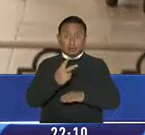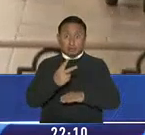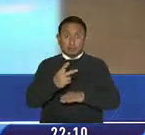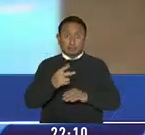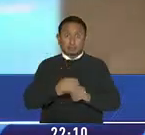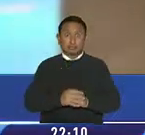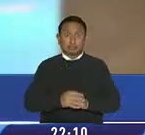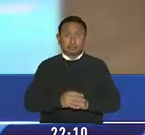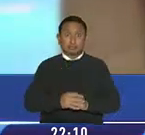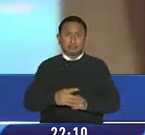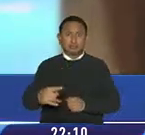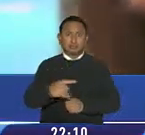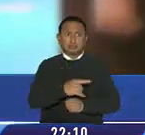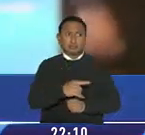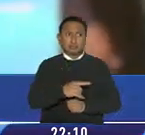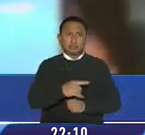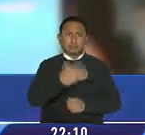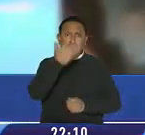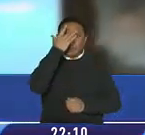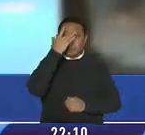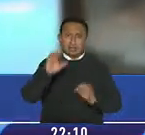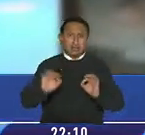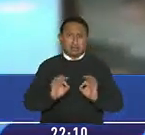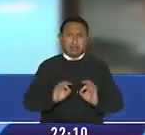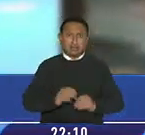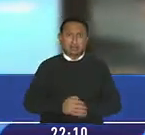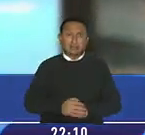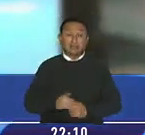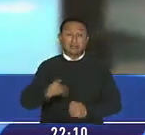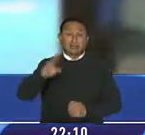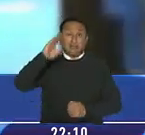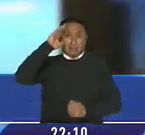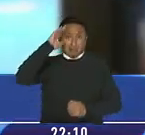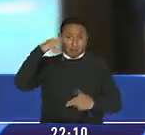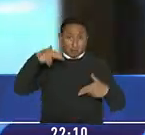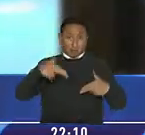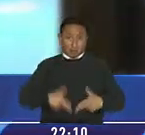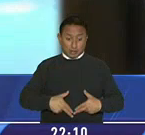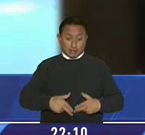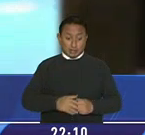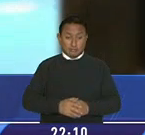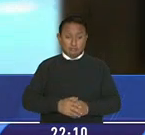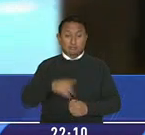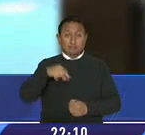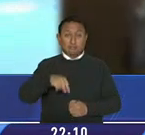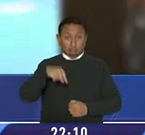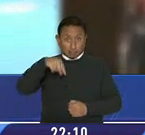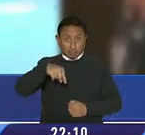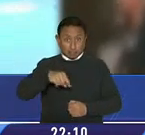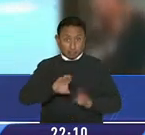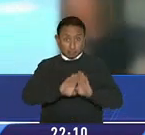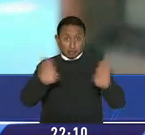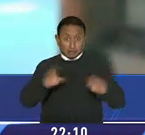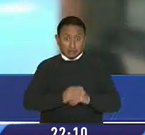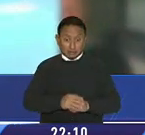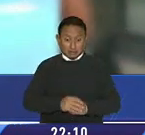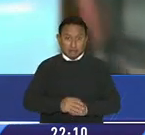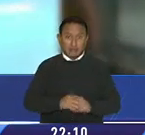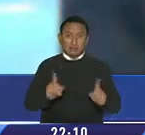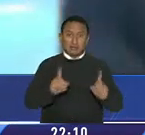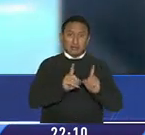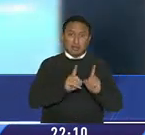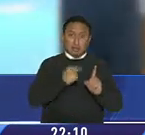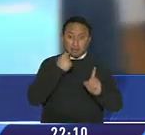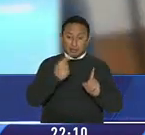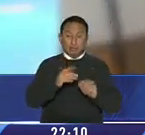Hubo una razón para que no lograse actuar. El guardia de la entidad financiera se encontraba ahí en la puerta. Pero al